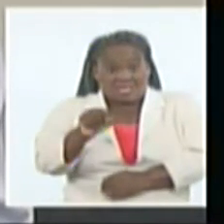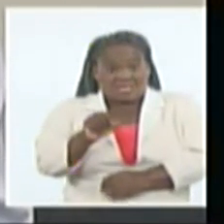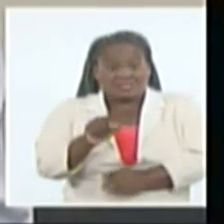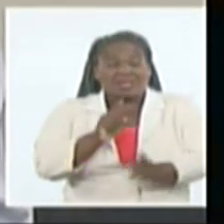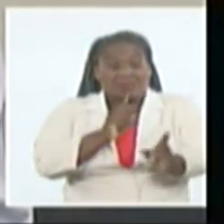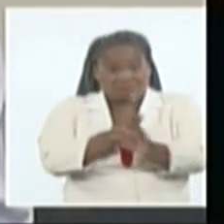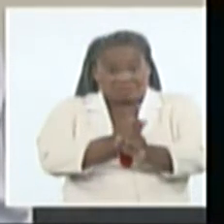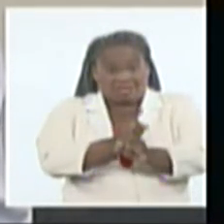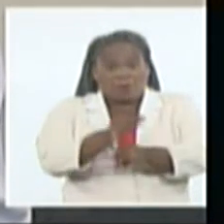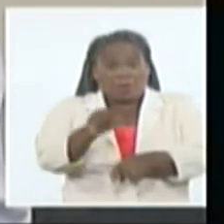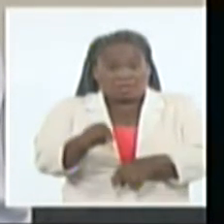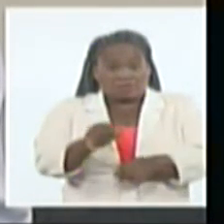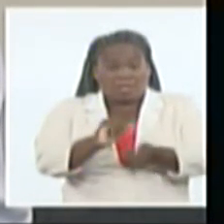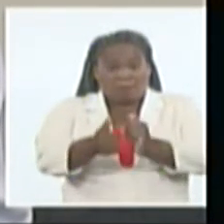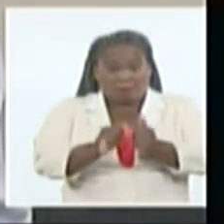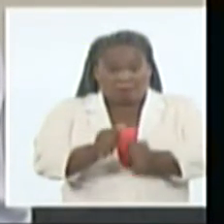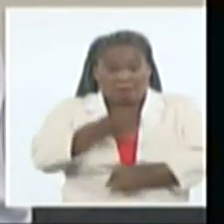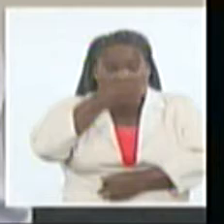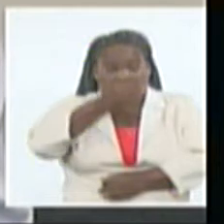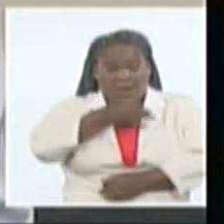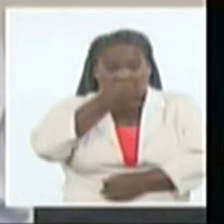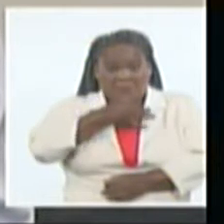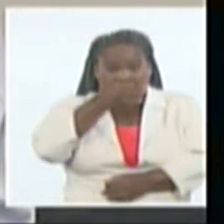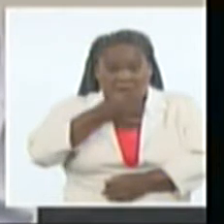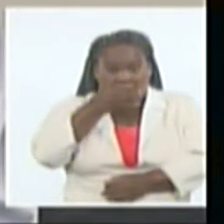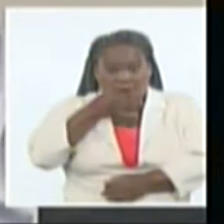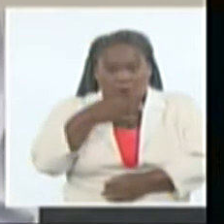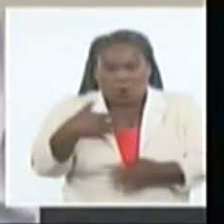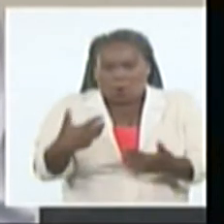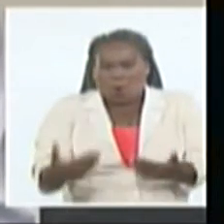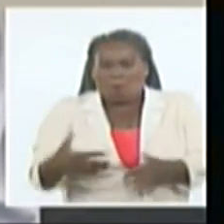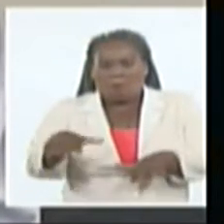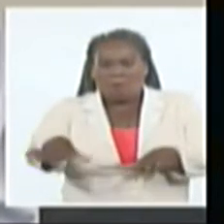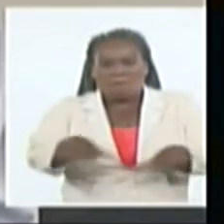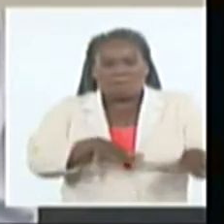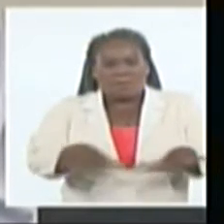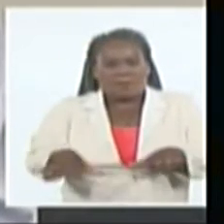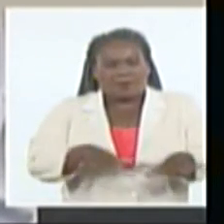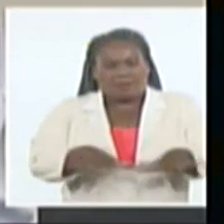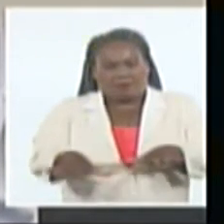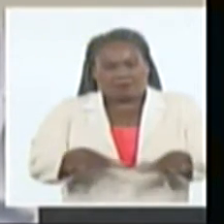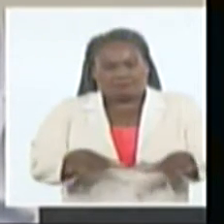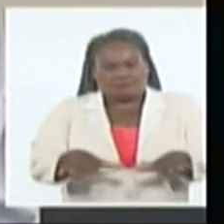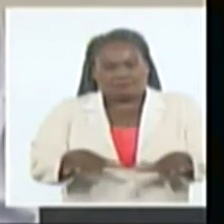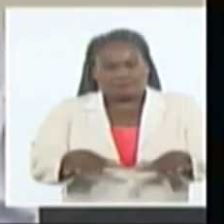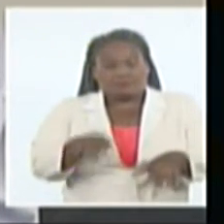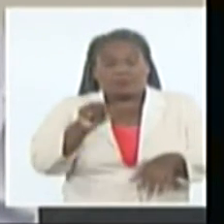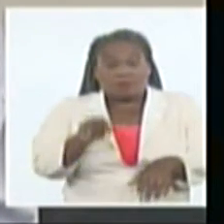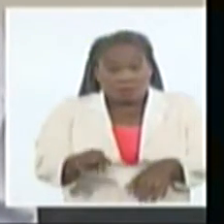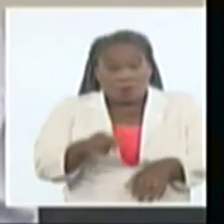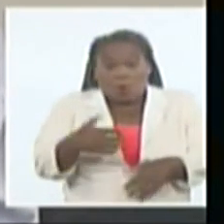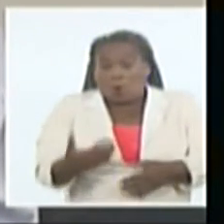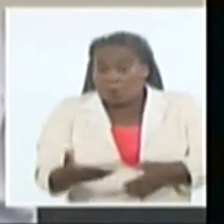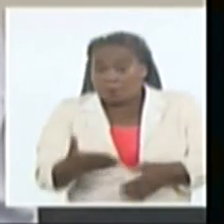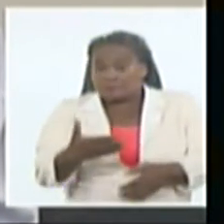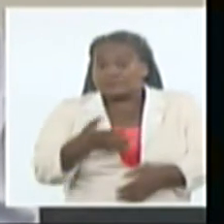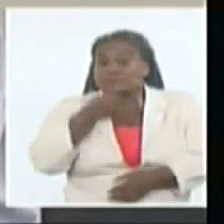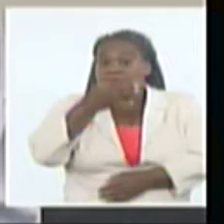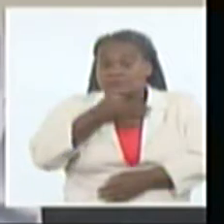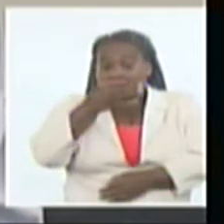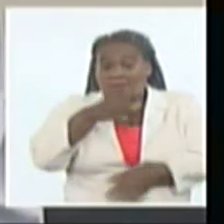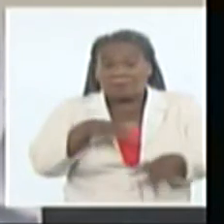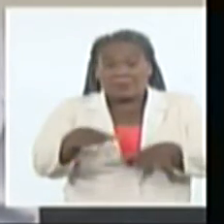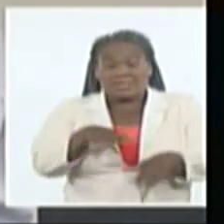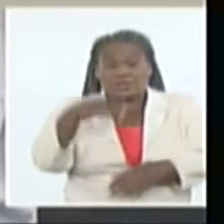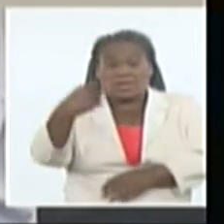elementos que se apuntaron de cómo preparar incluso o destacar la preparación de los entrenadores que